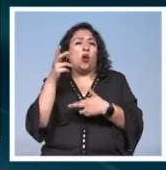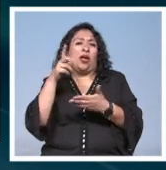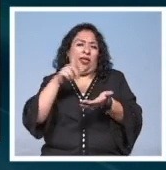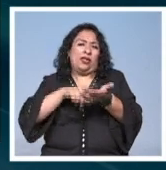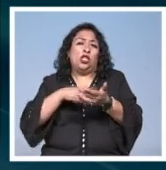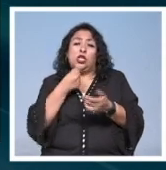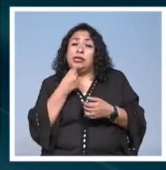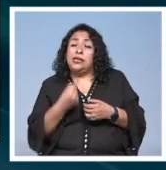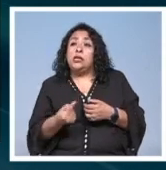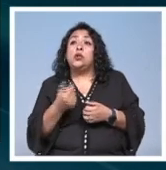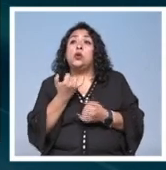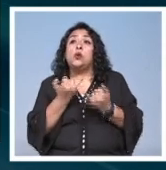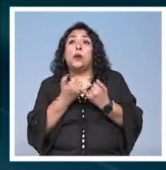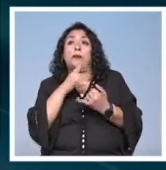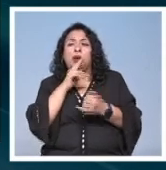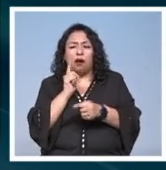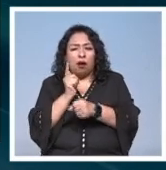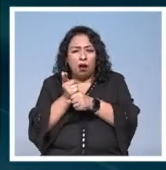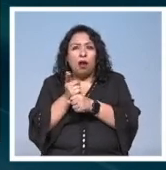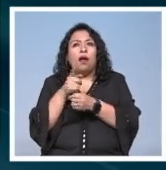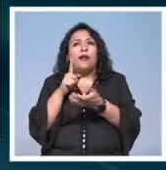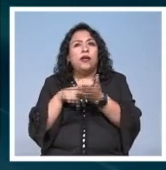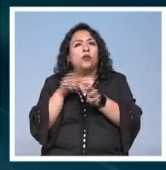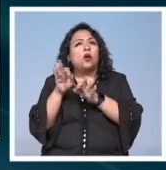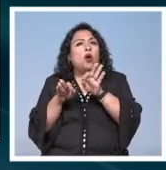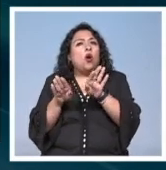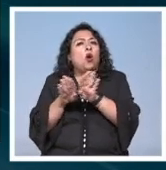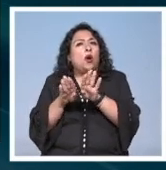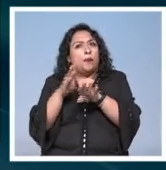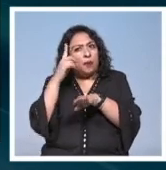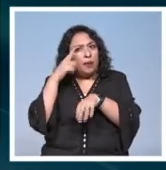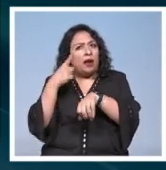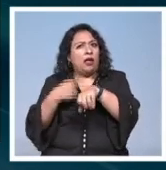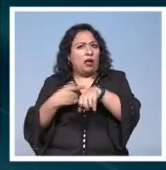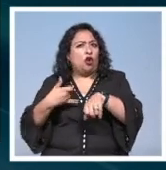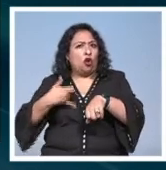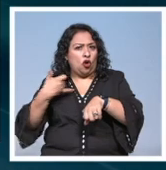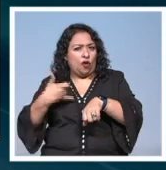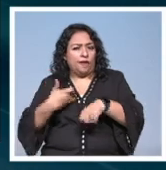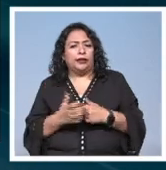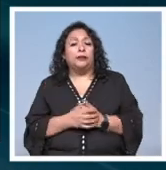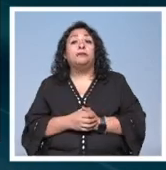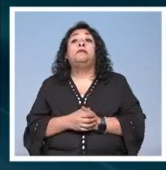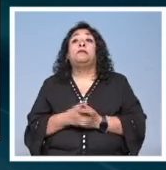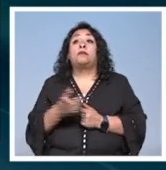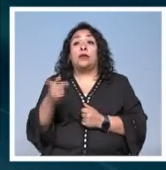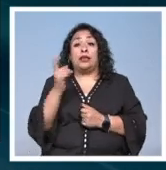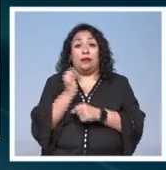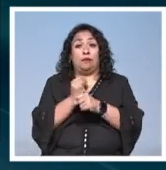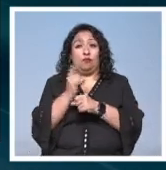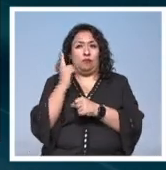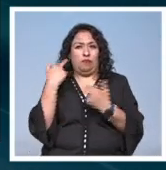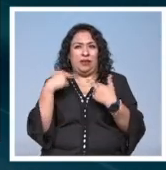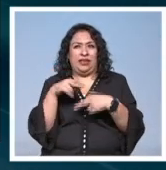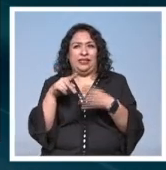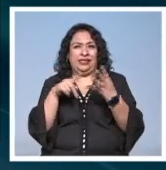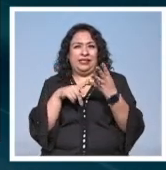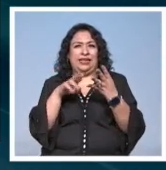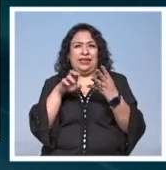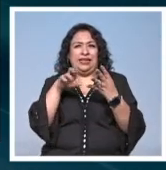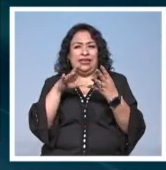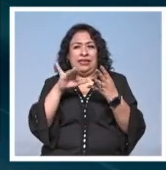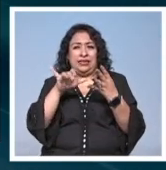de mejorar la capacidad de diagnosticar los tratamientos clínicos para pacientes jóvenes. La investigación de la profesora Nian Yang